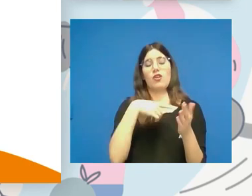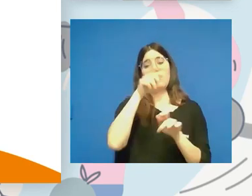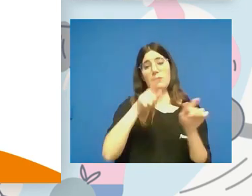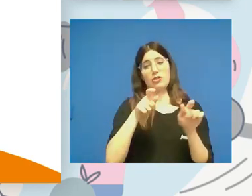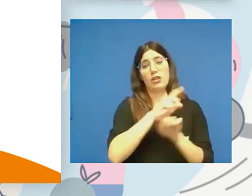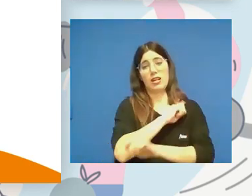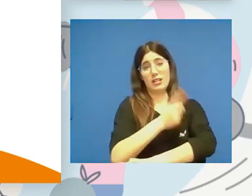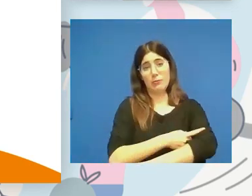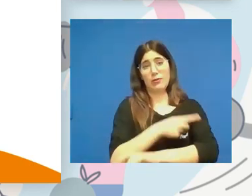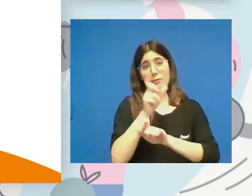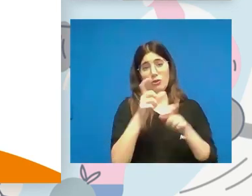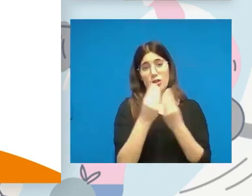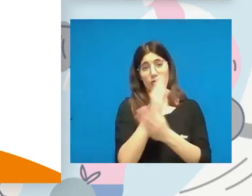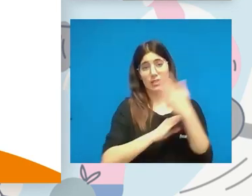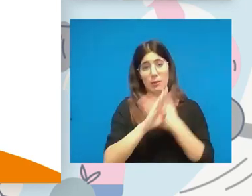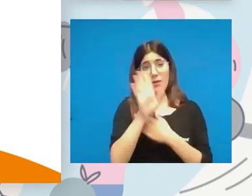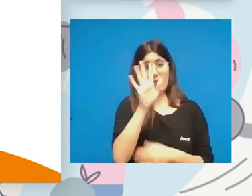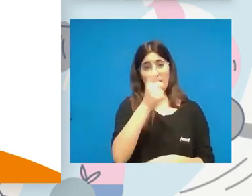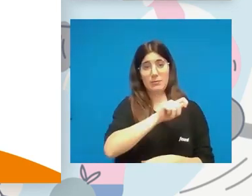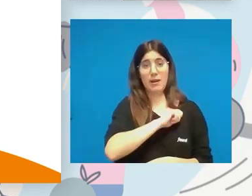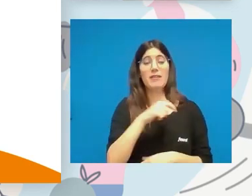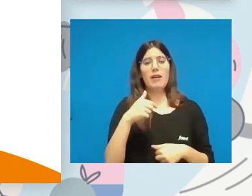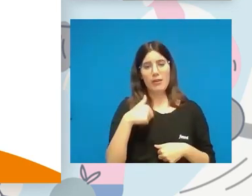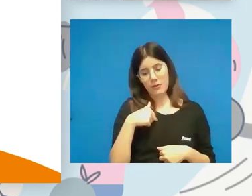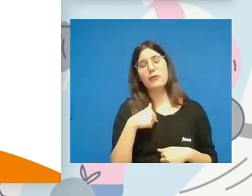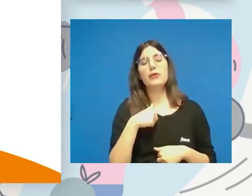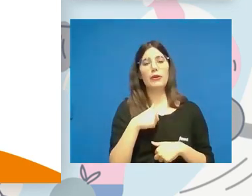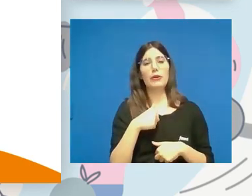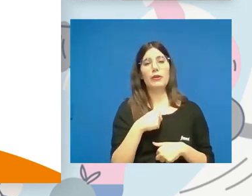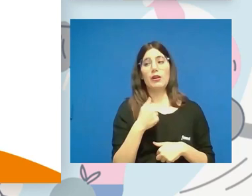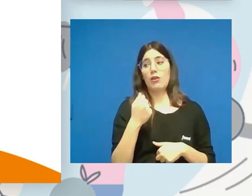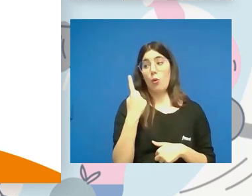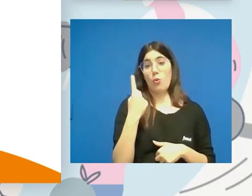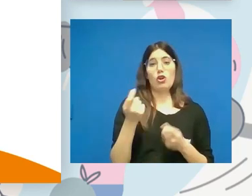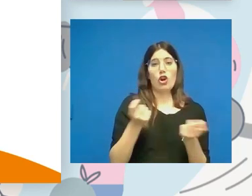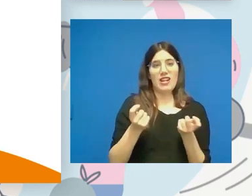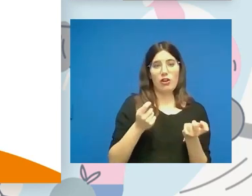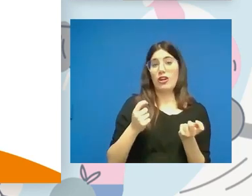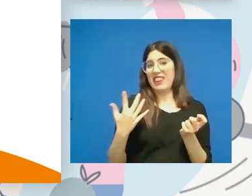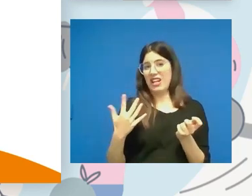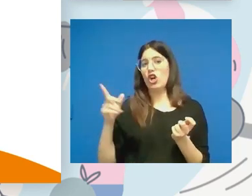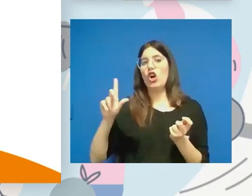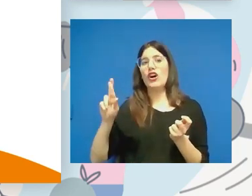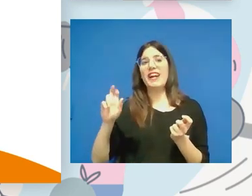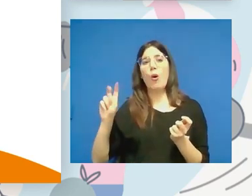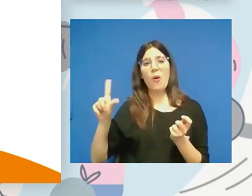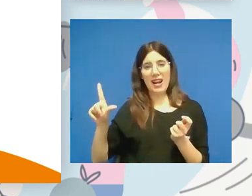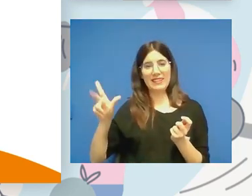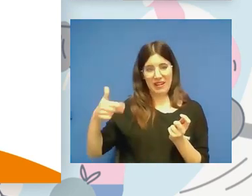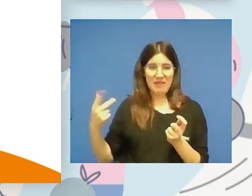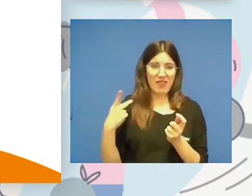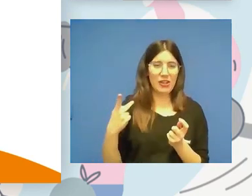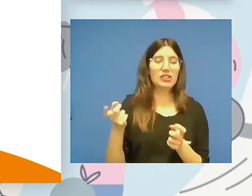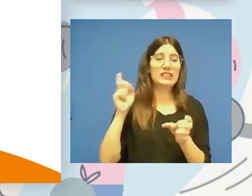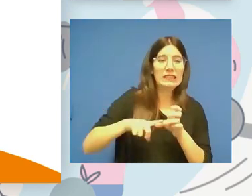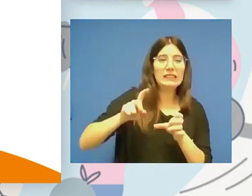en España, que tuve el honor de ser uno de los cinco coordinadores, junto a mi compañero de mesa Raúl Reina, que también está aquí, éramos cinco